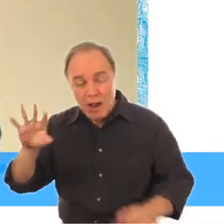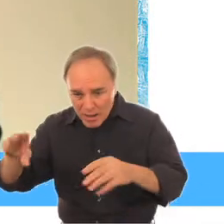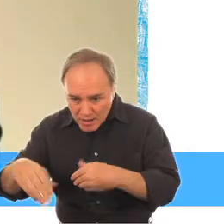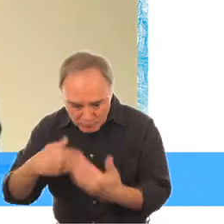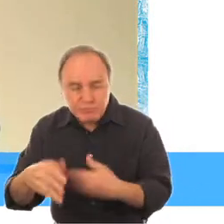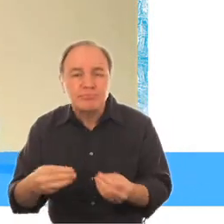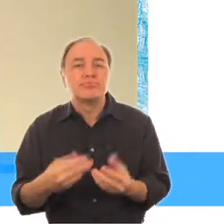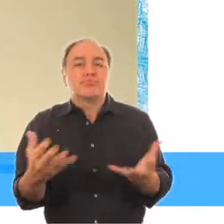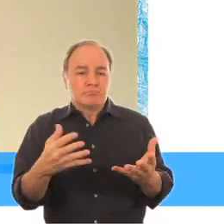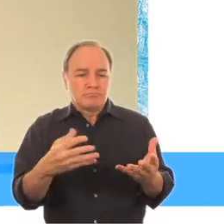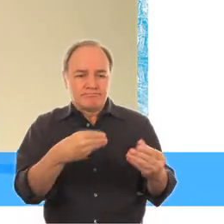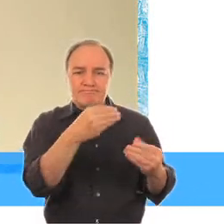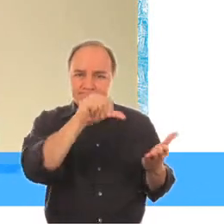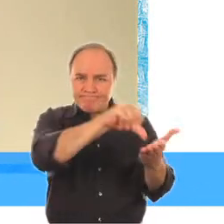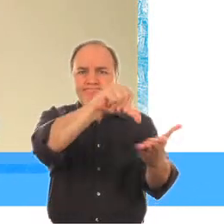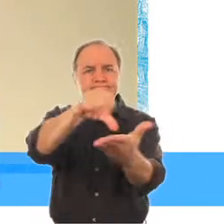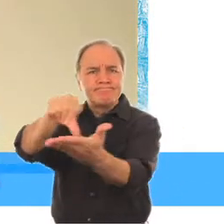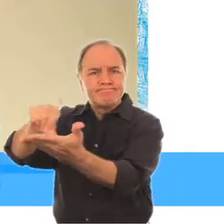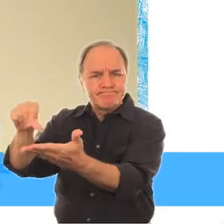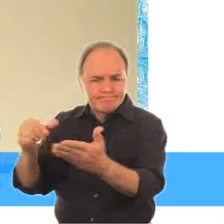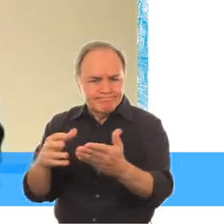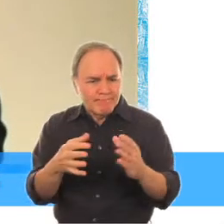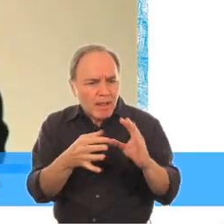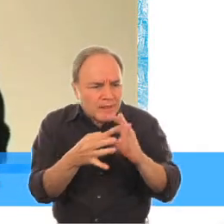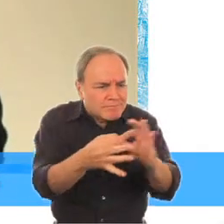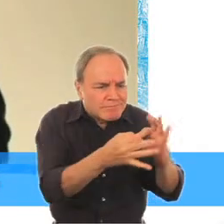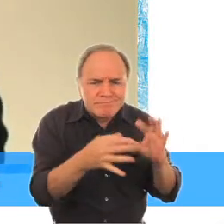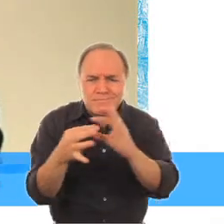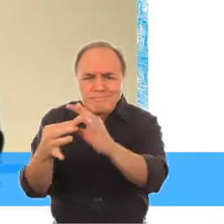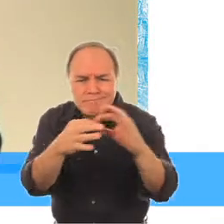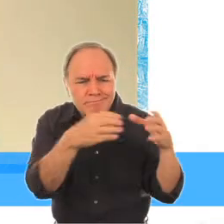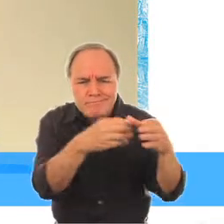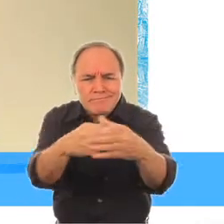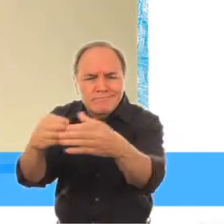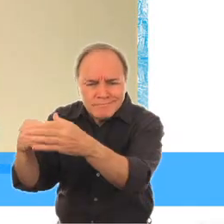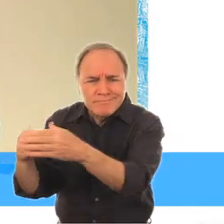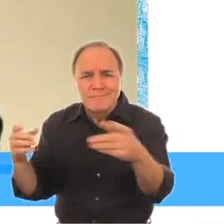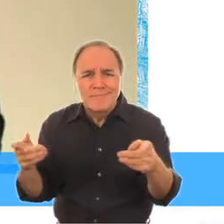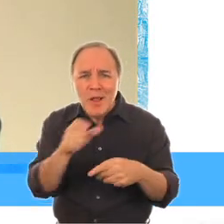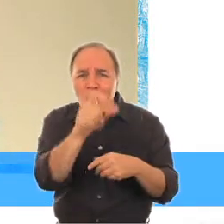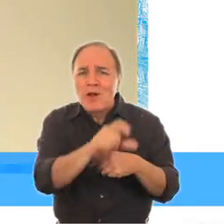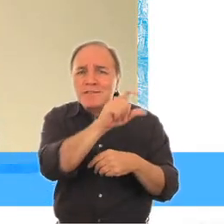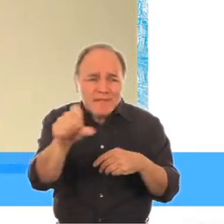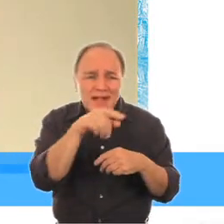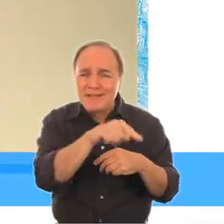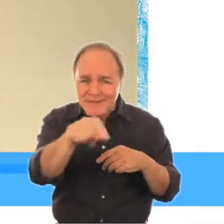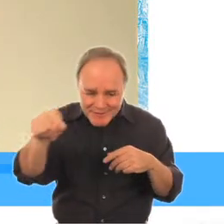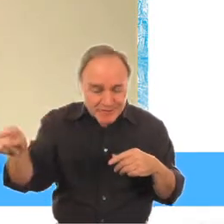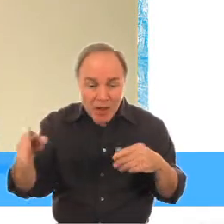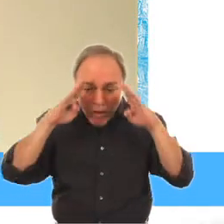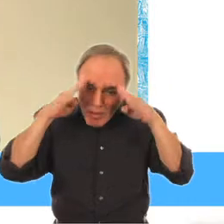Estas unidades están incorporando al trabajo que solían hacer en las unidades pediátricas de los hospitales un aspecto de desarrollo